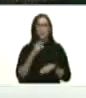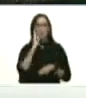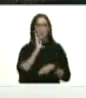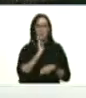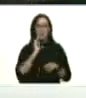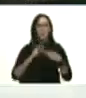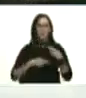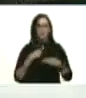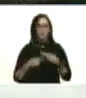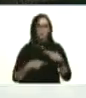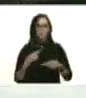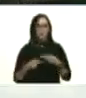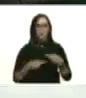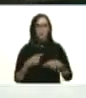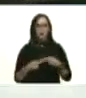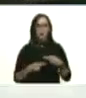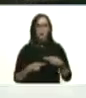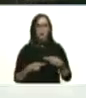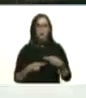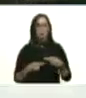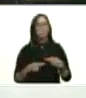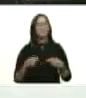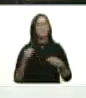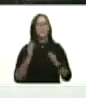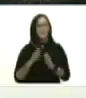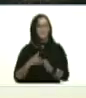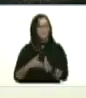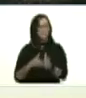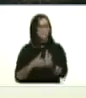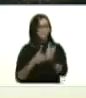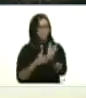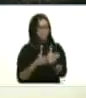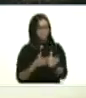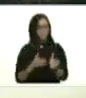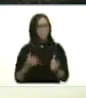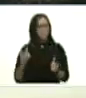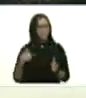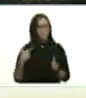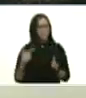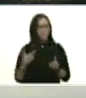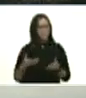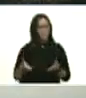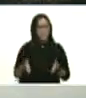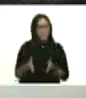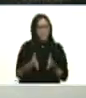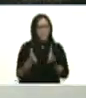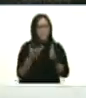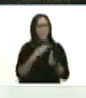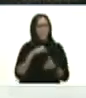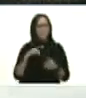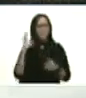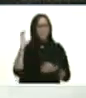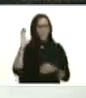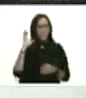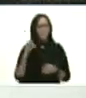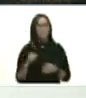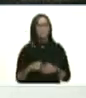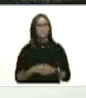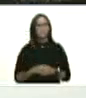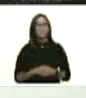revolucionario que dirige y lleva las riendas de nuestra patria y queda entonces